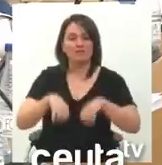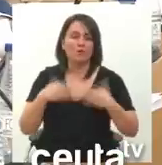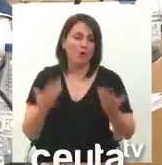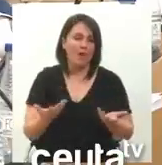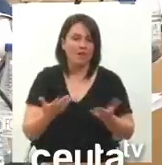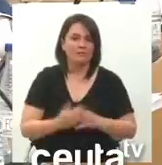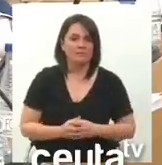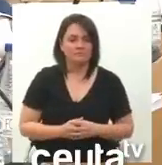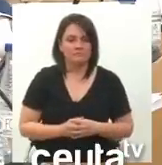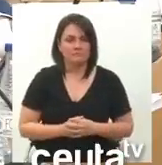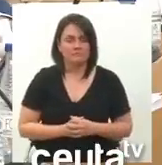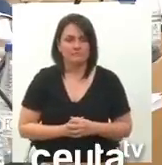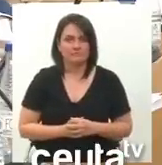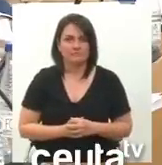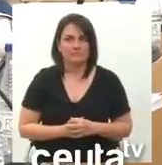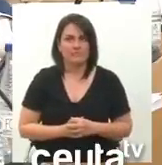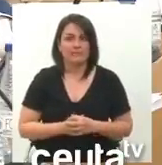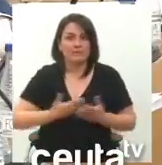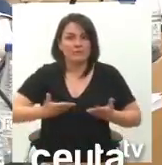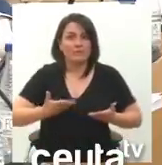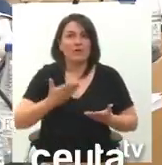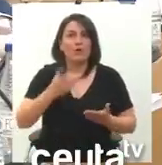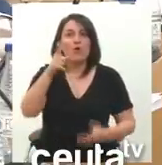¿Qué conoce usted que el señor Feijó no conoce?